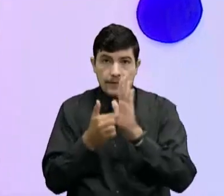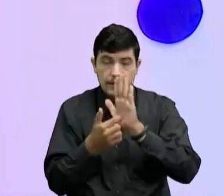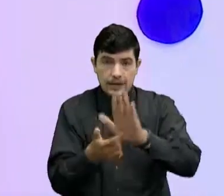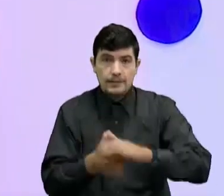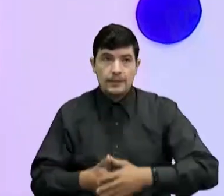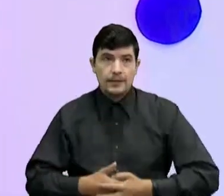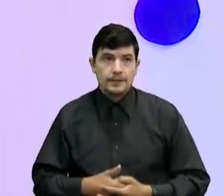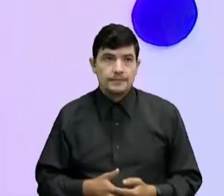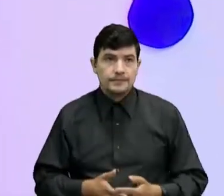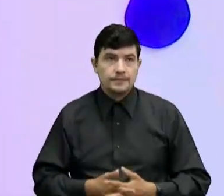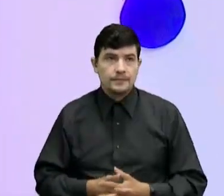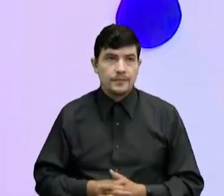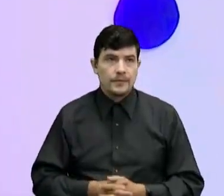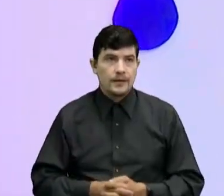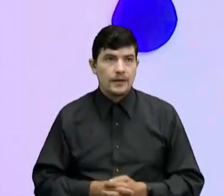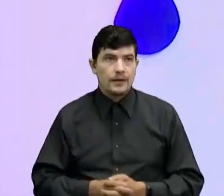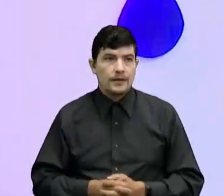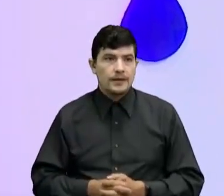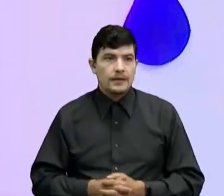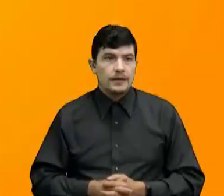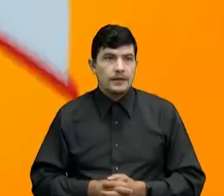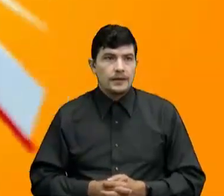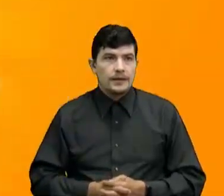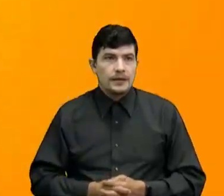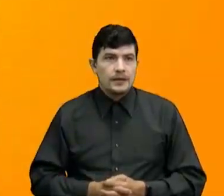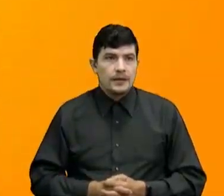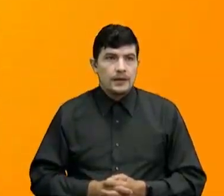súper súper Interesantes Vamos a verlo